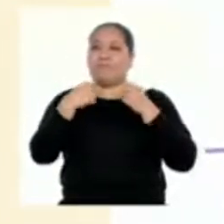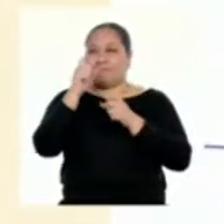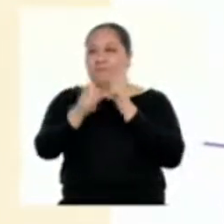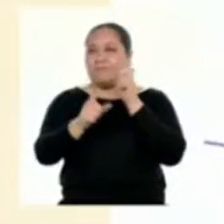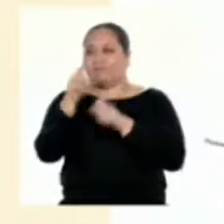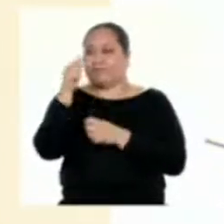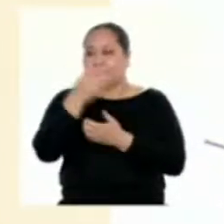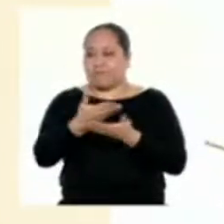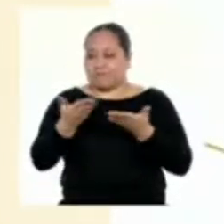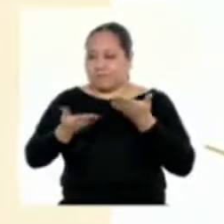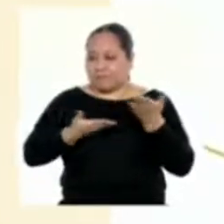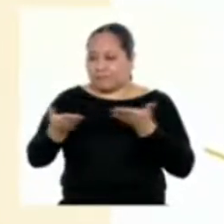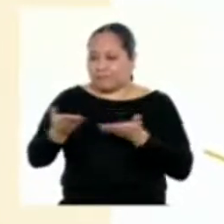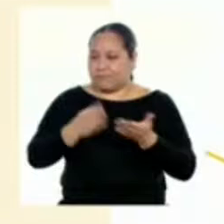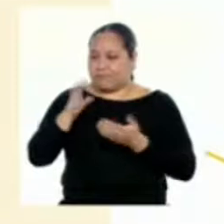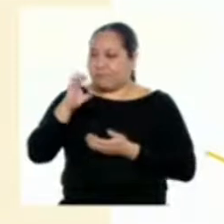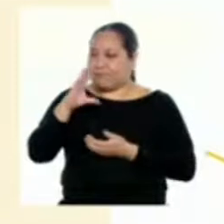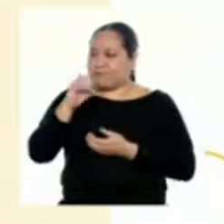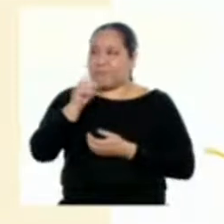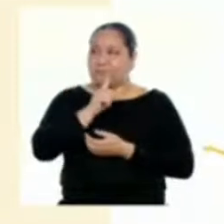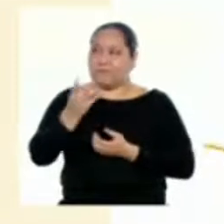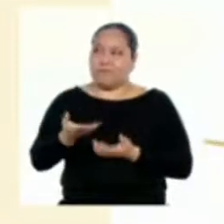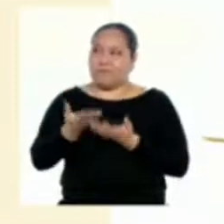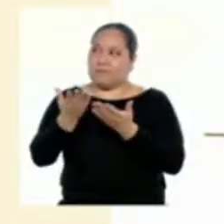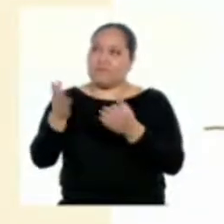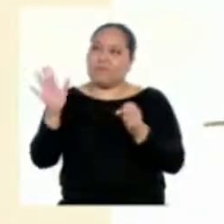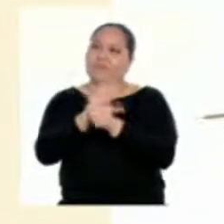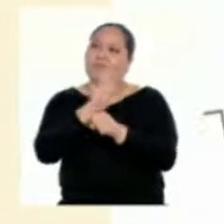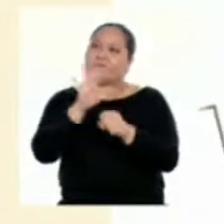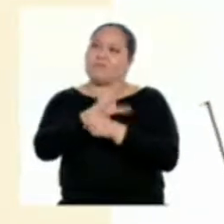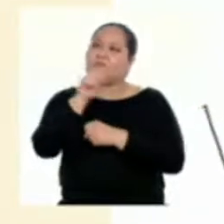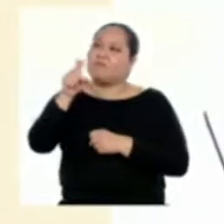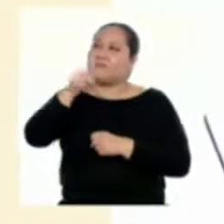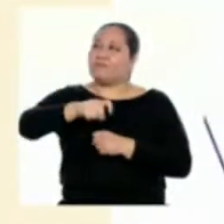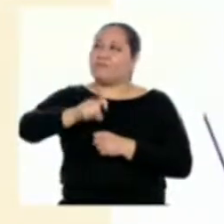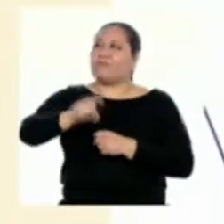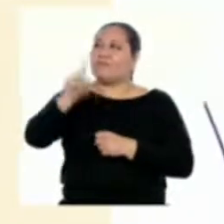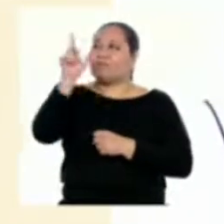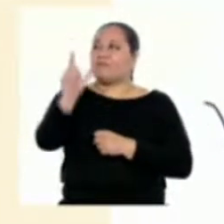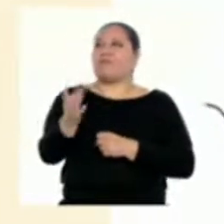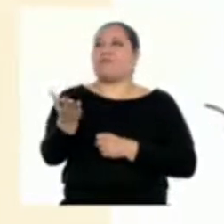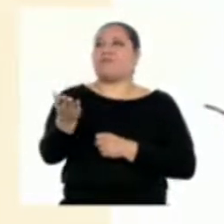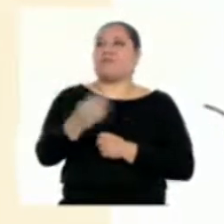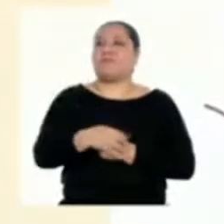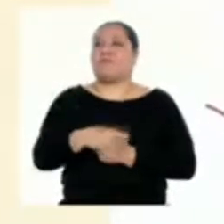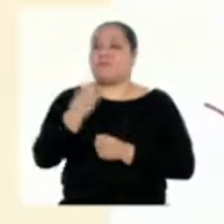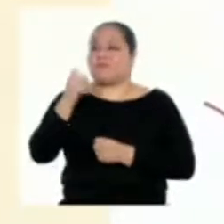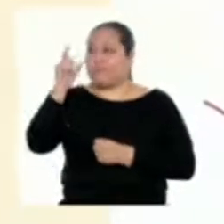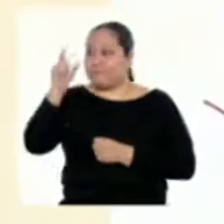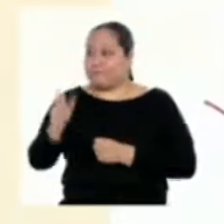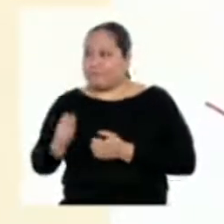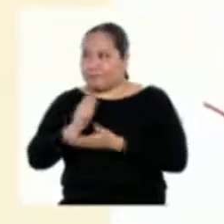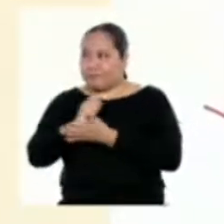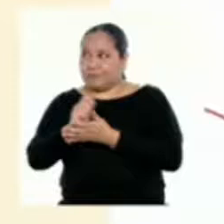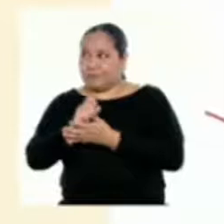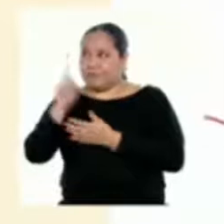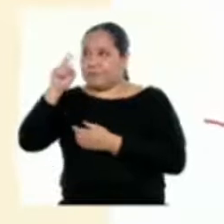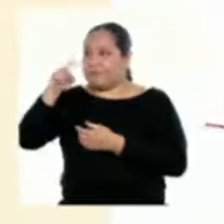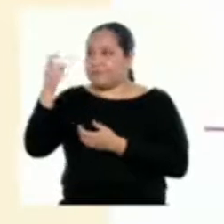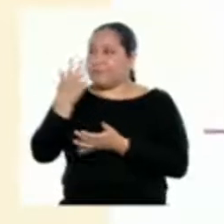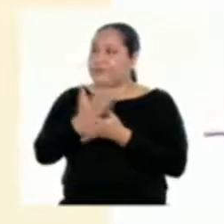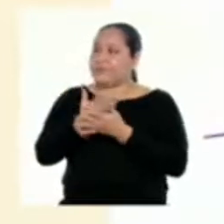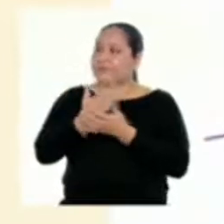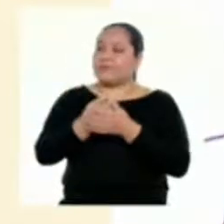ecosistemas ya no alcanzan a satisfacer las necesidades porque el autor trata de demostrar que la pérdida de la